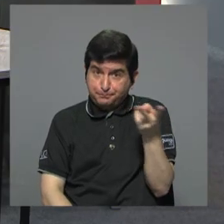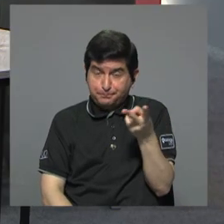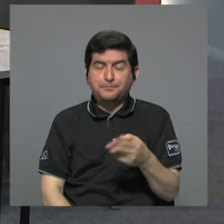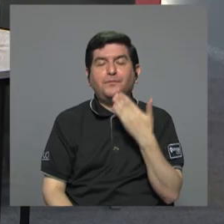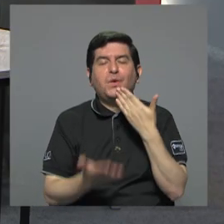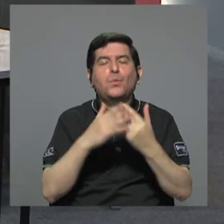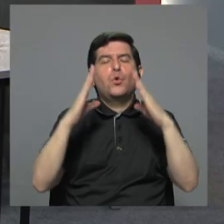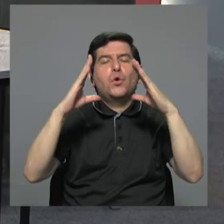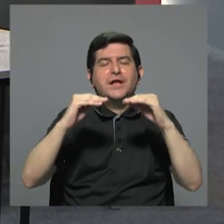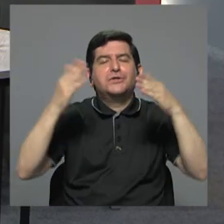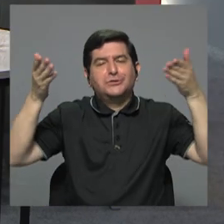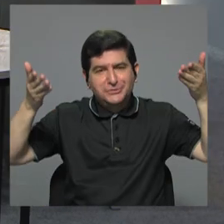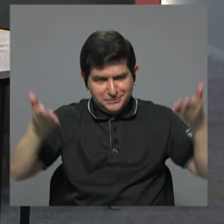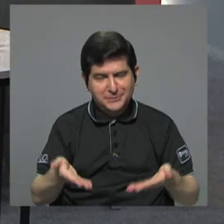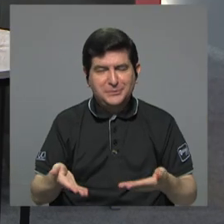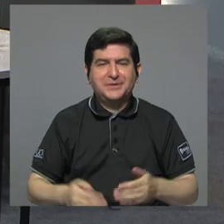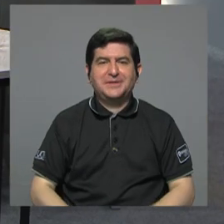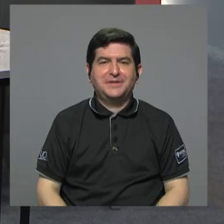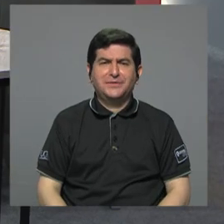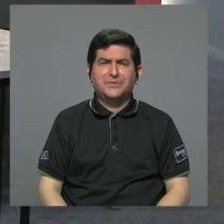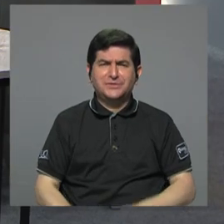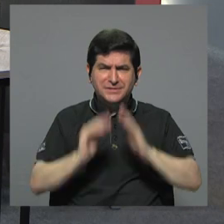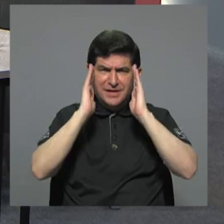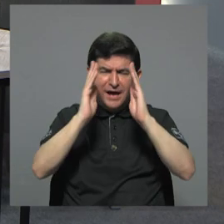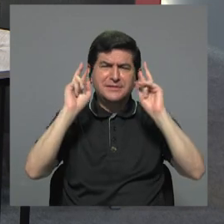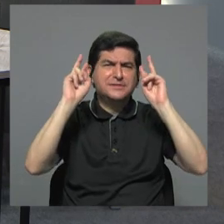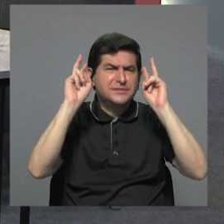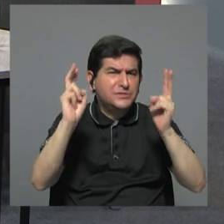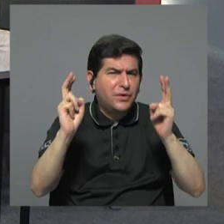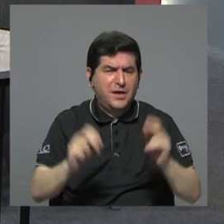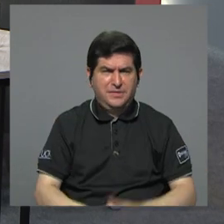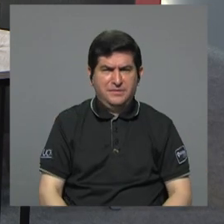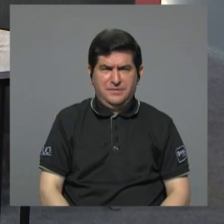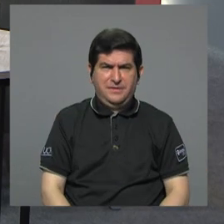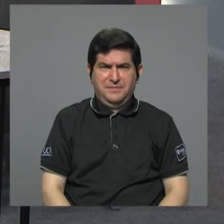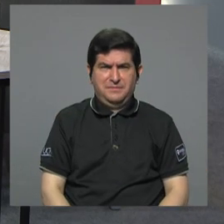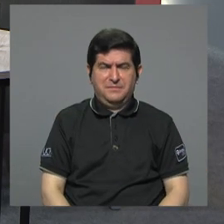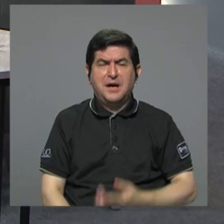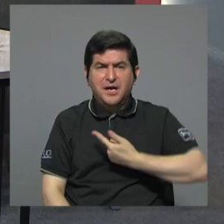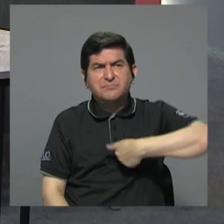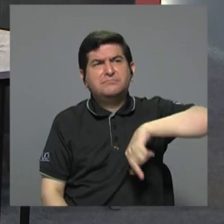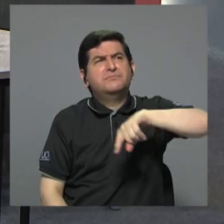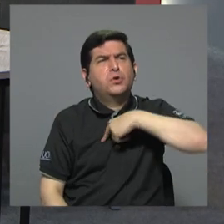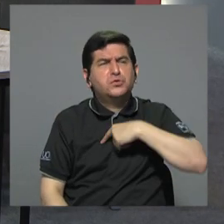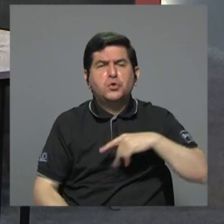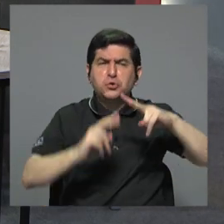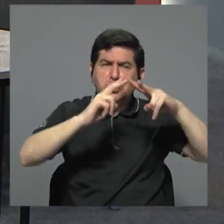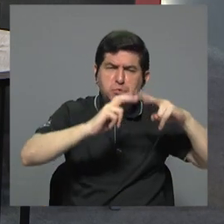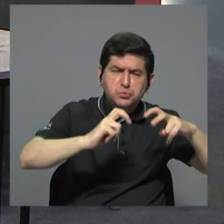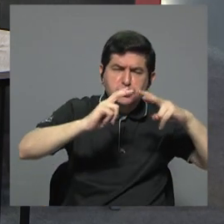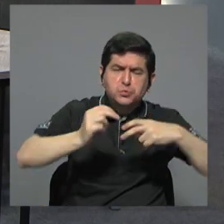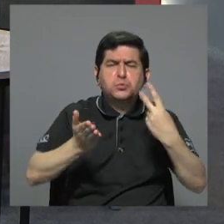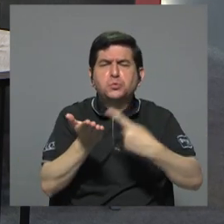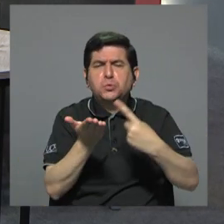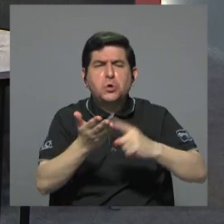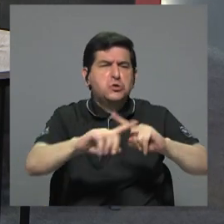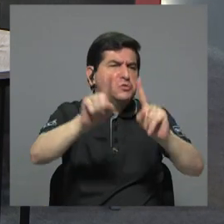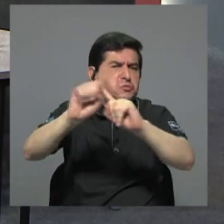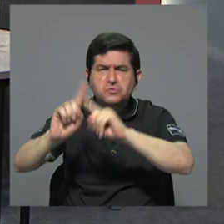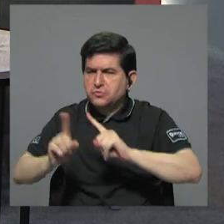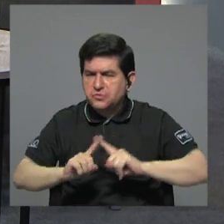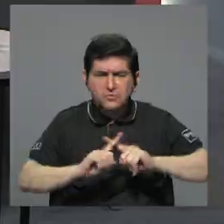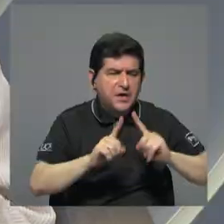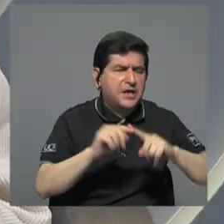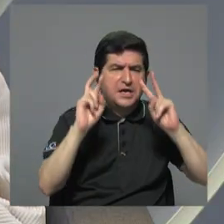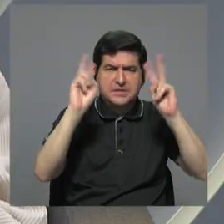buenas noches, bienvenidos, y vamos a abordar un tema. Hemos ido analizando y discutiendo distintas temáticas